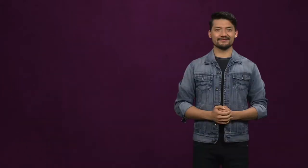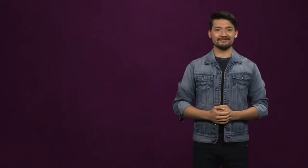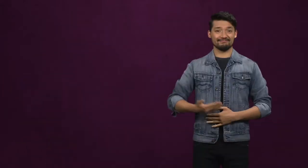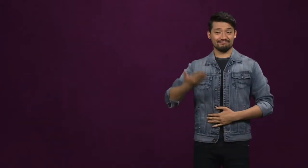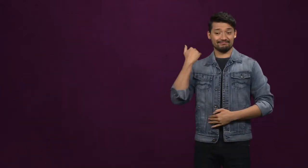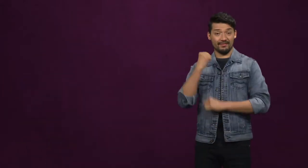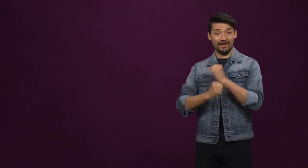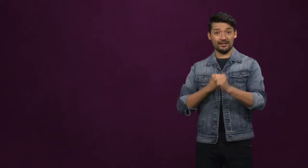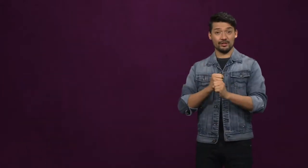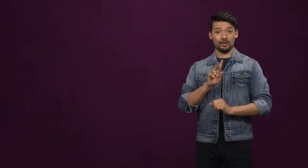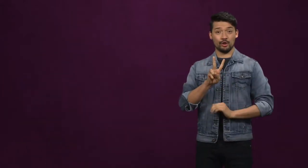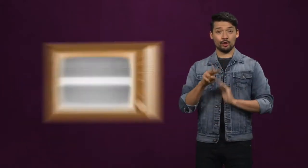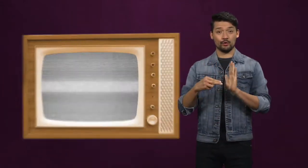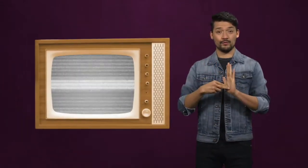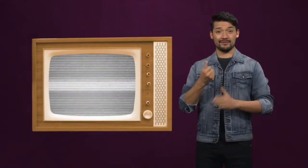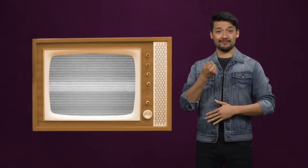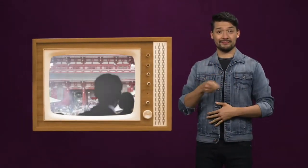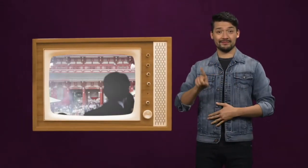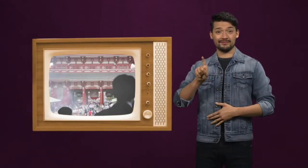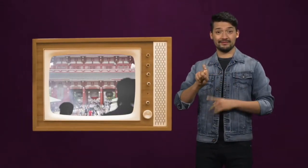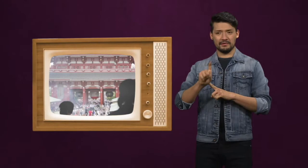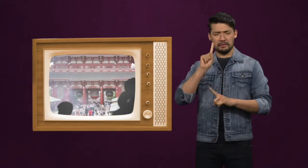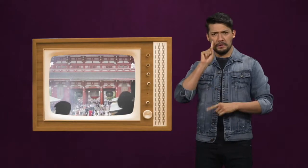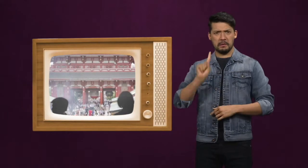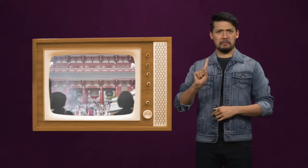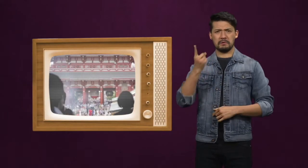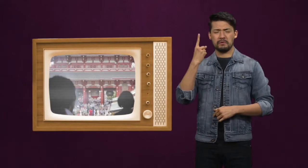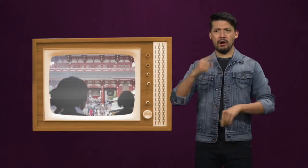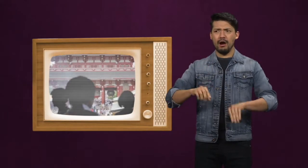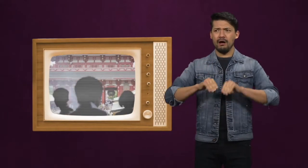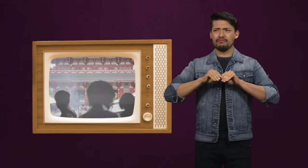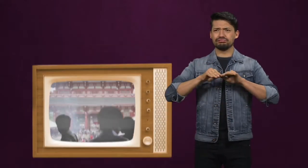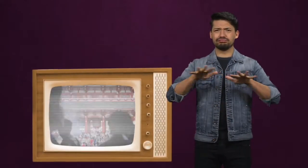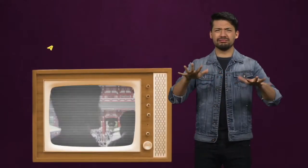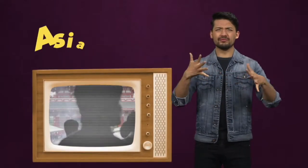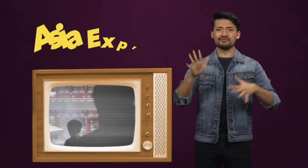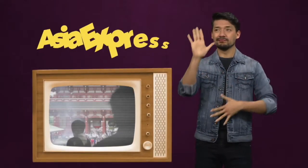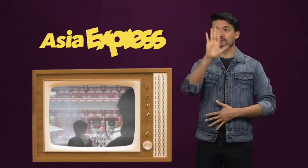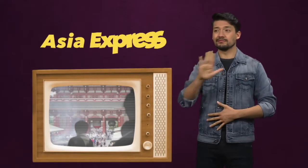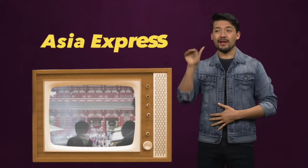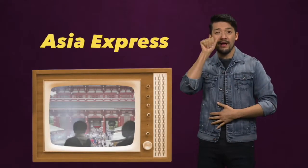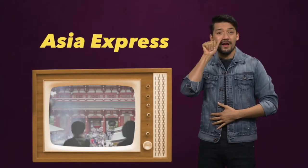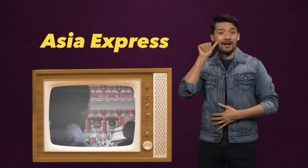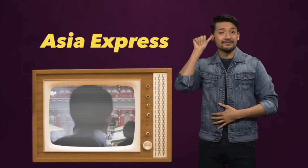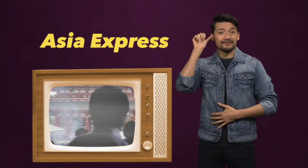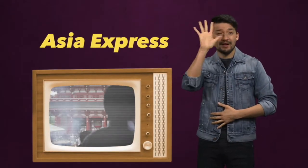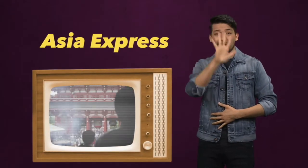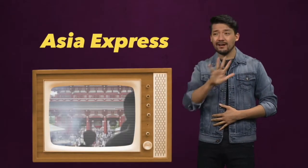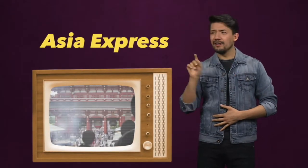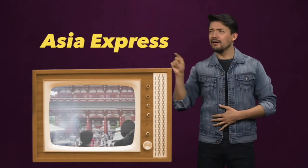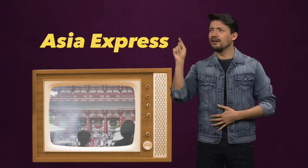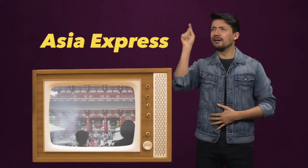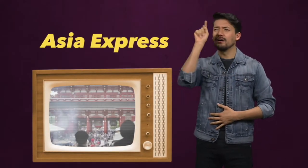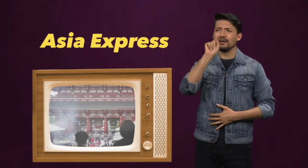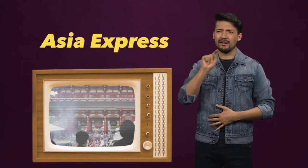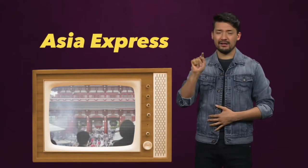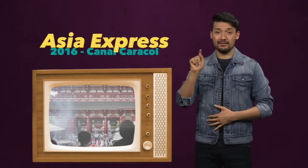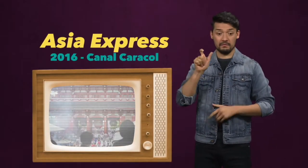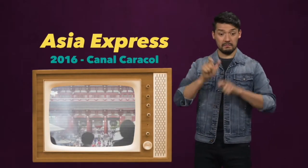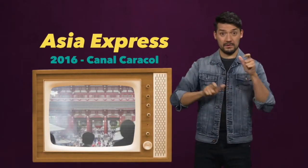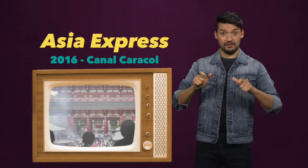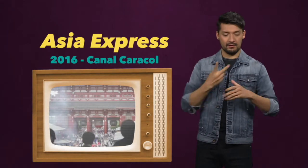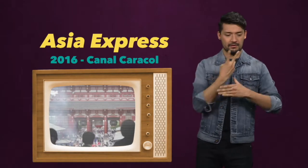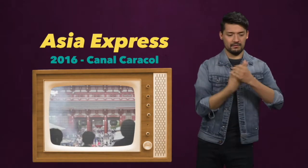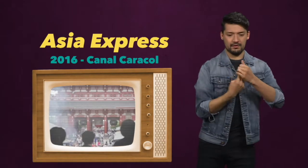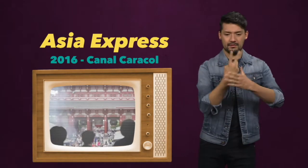En el año 2016, vimos la primera y única temporada de Asia Express, en la cual 12 parejas